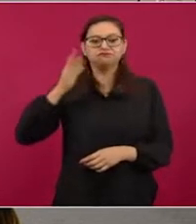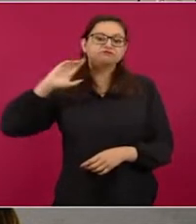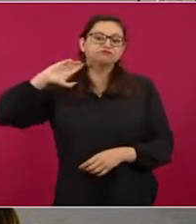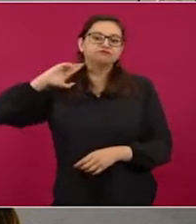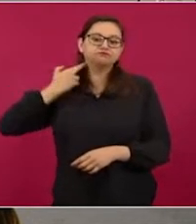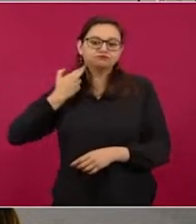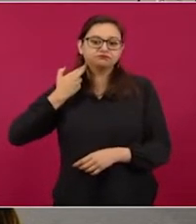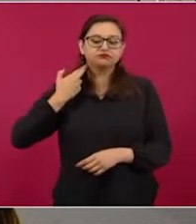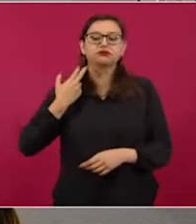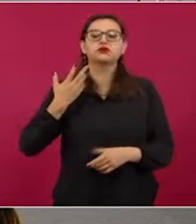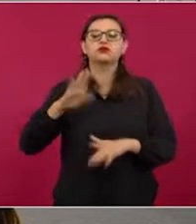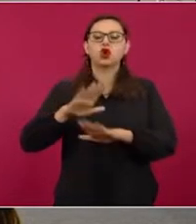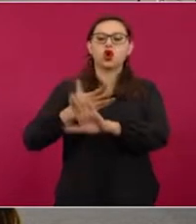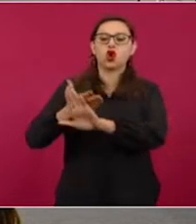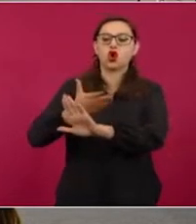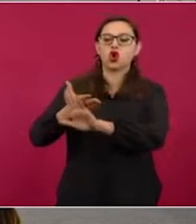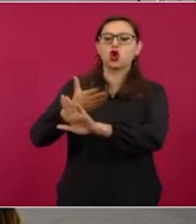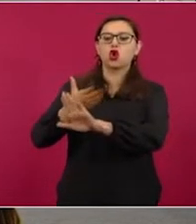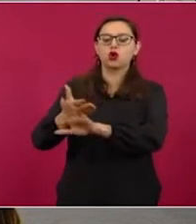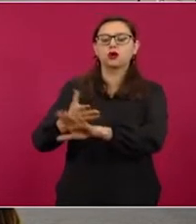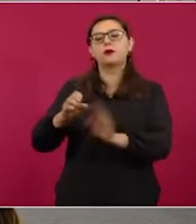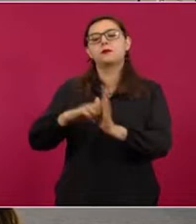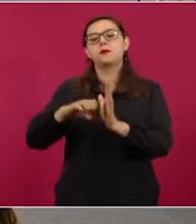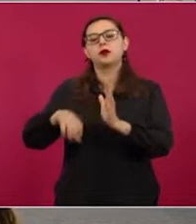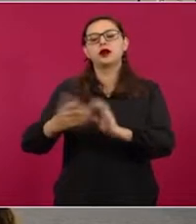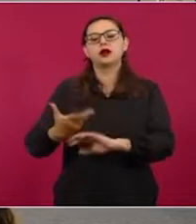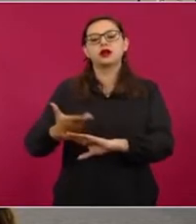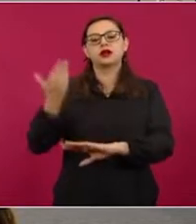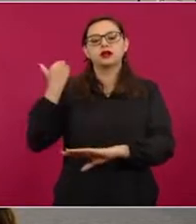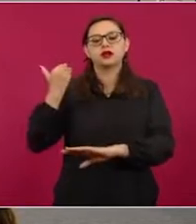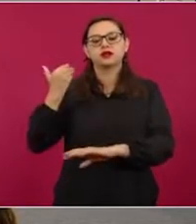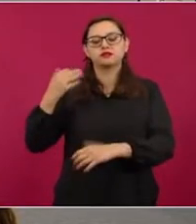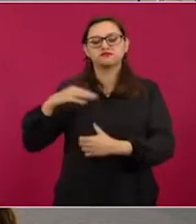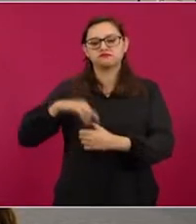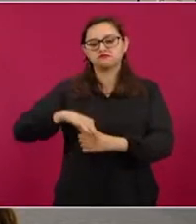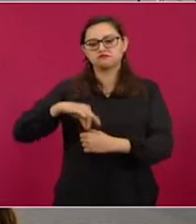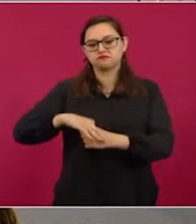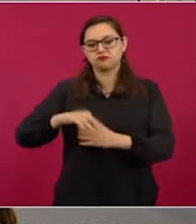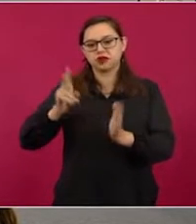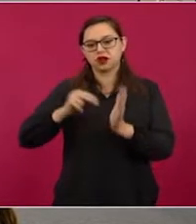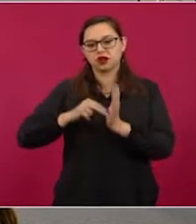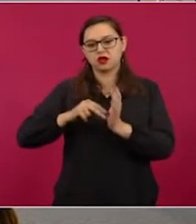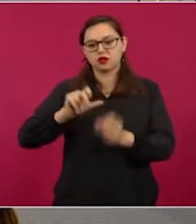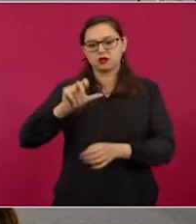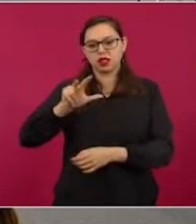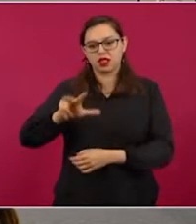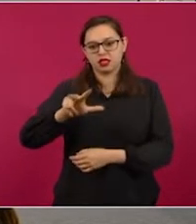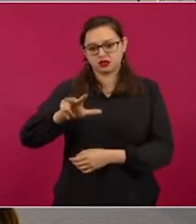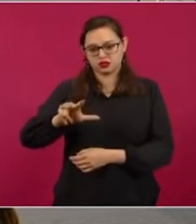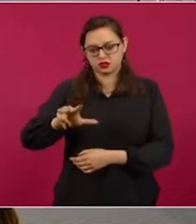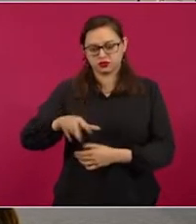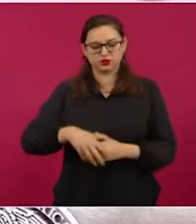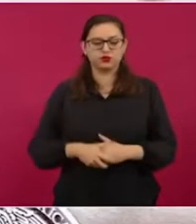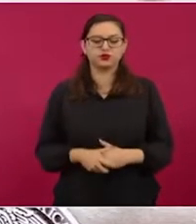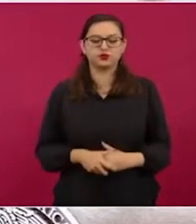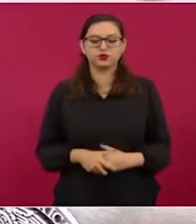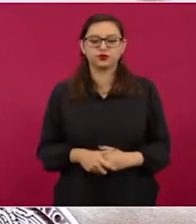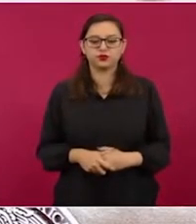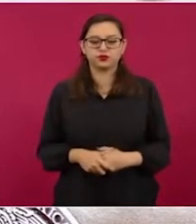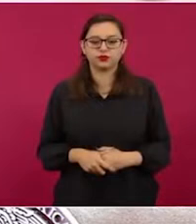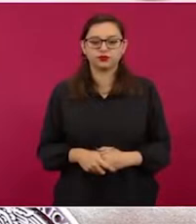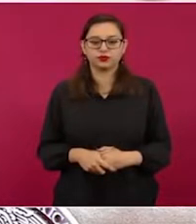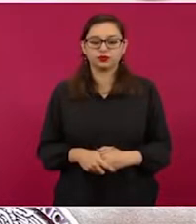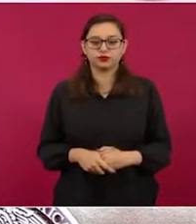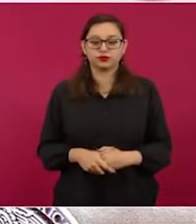oposición, como lo hizo en la campaña electoral de 2018. Pero